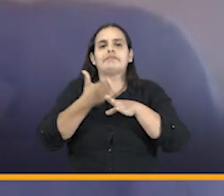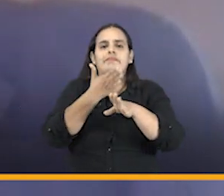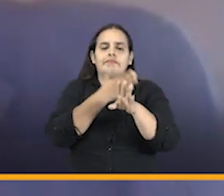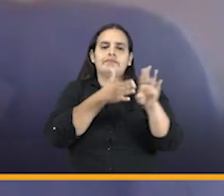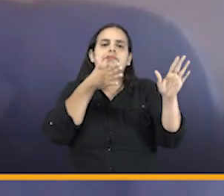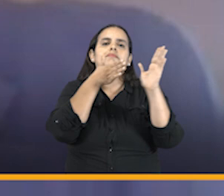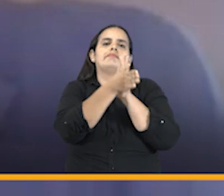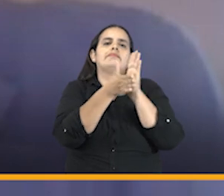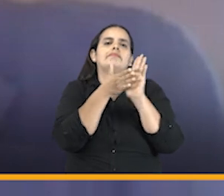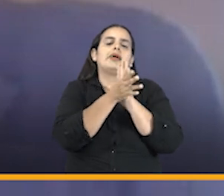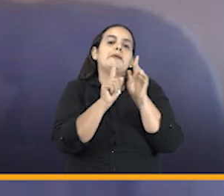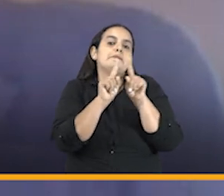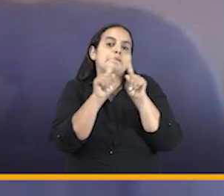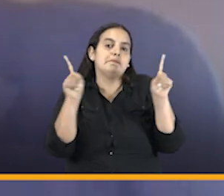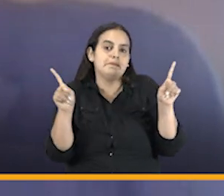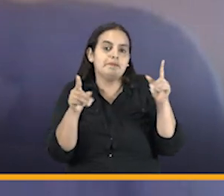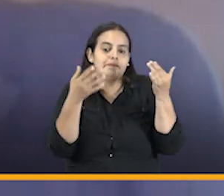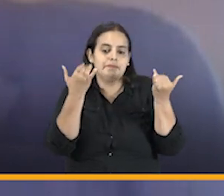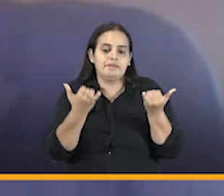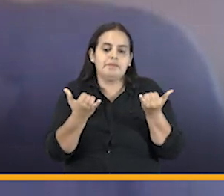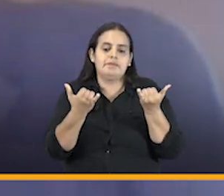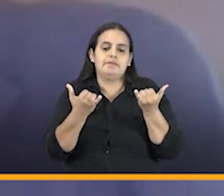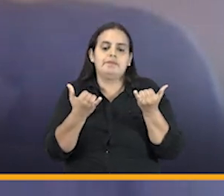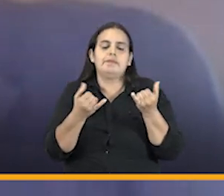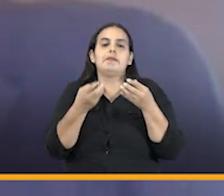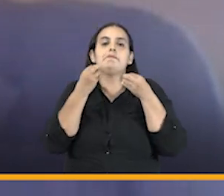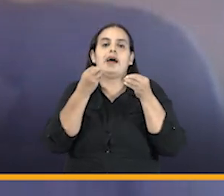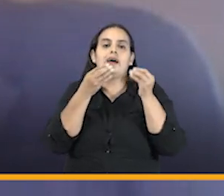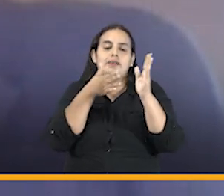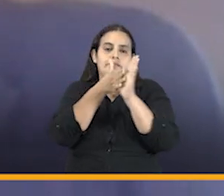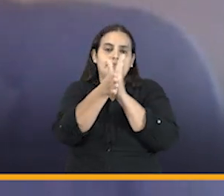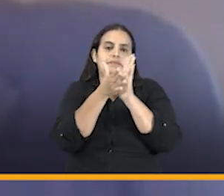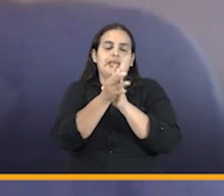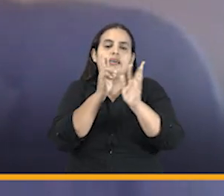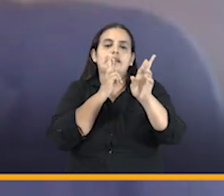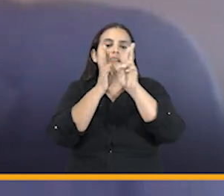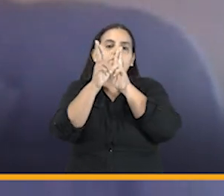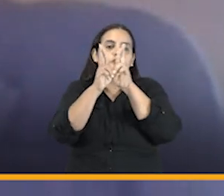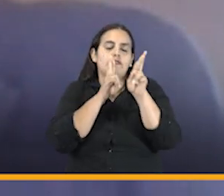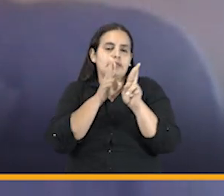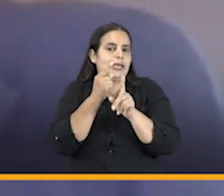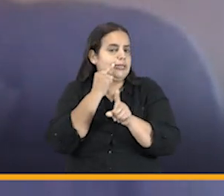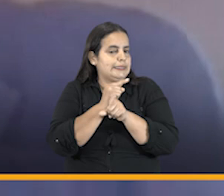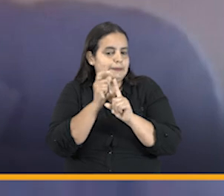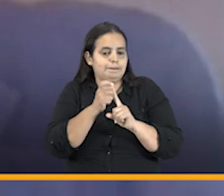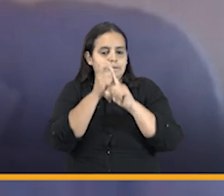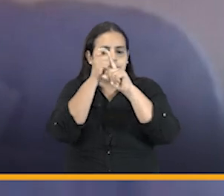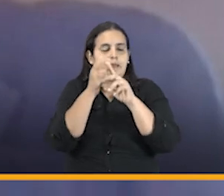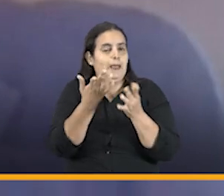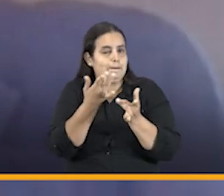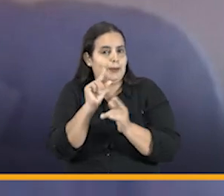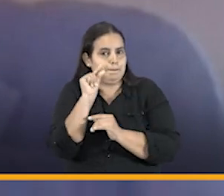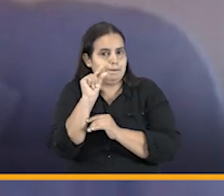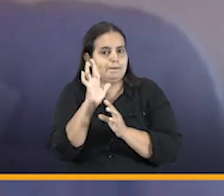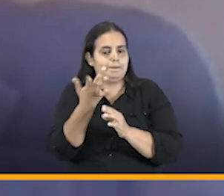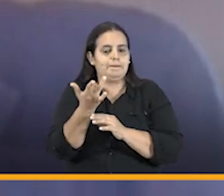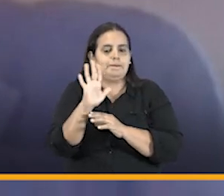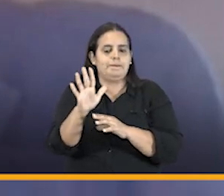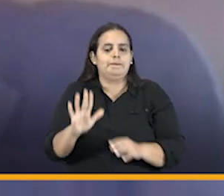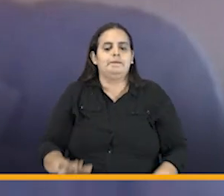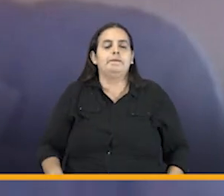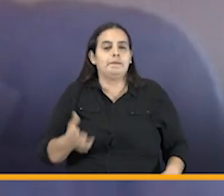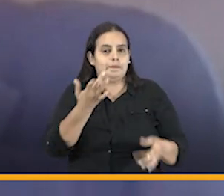mencionados pero voy a retomarlos para responder de manera específica permítame poniendo